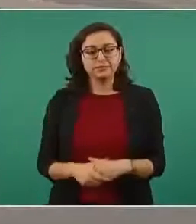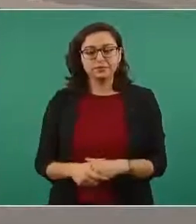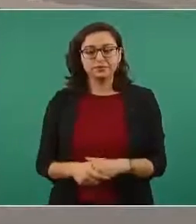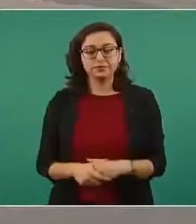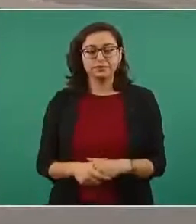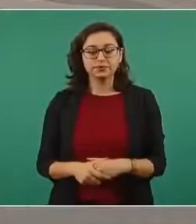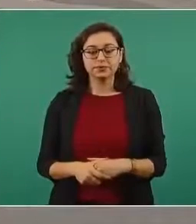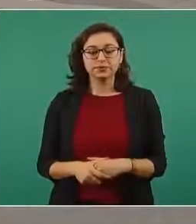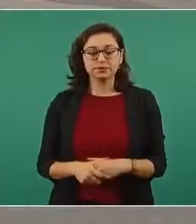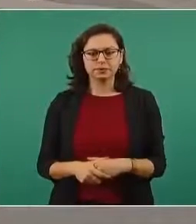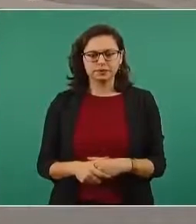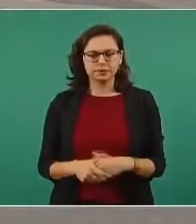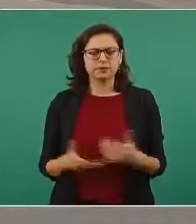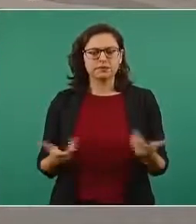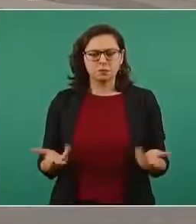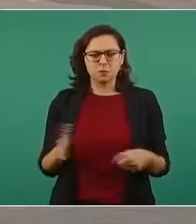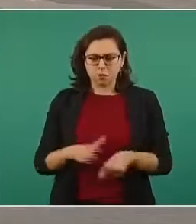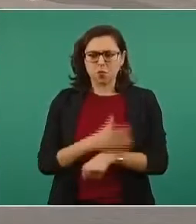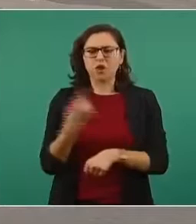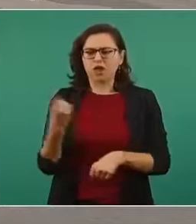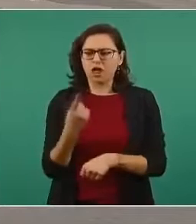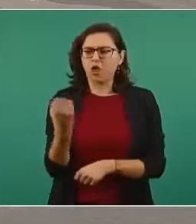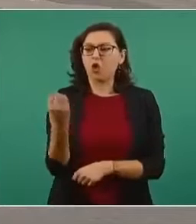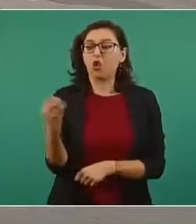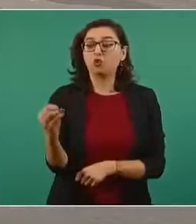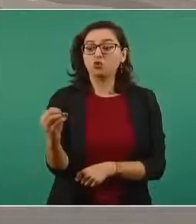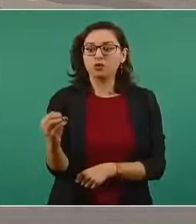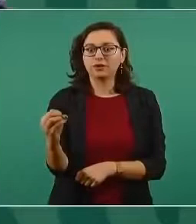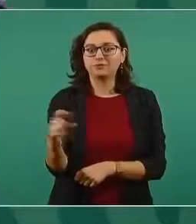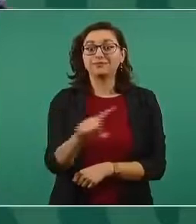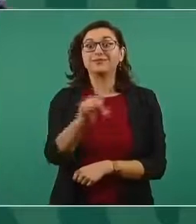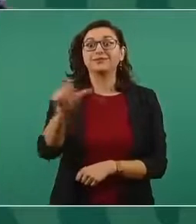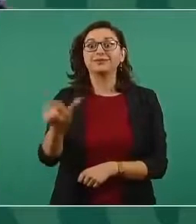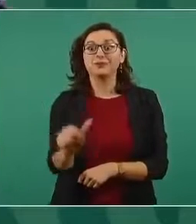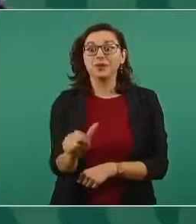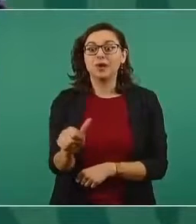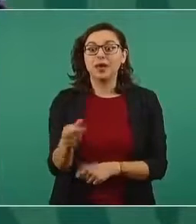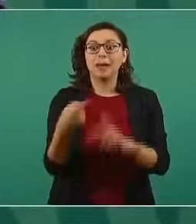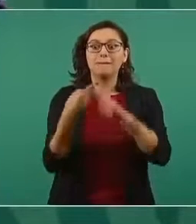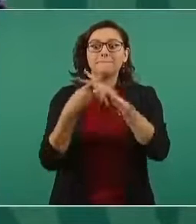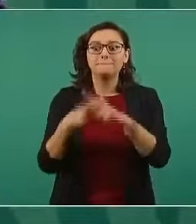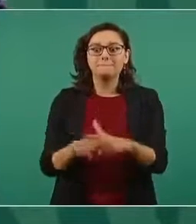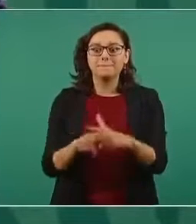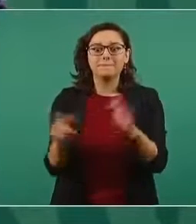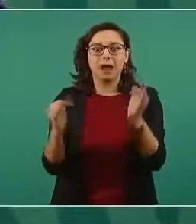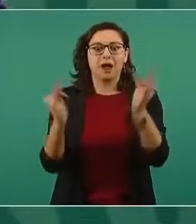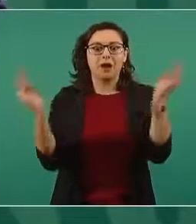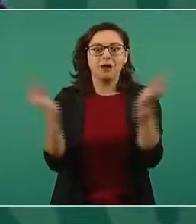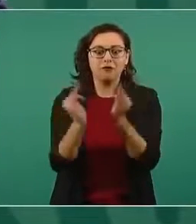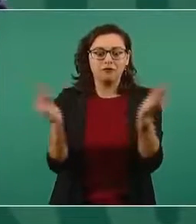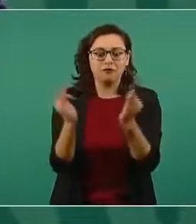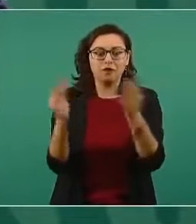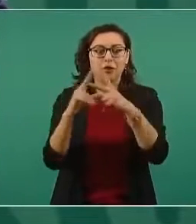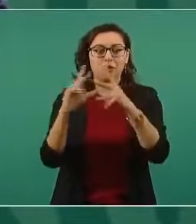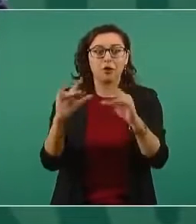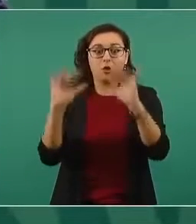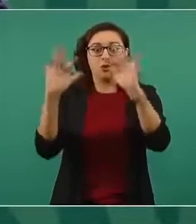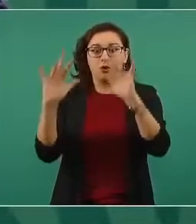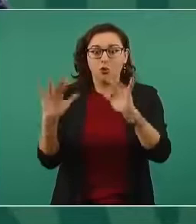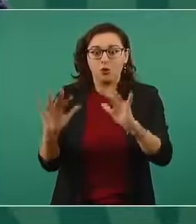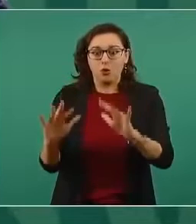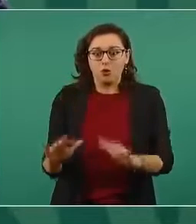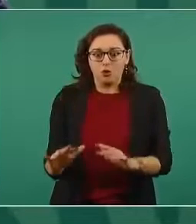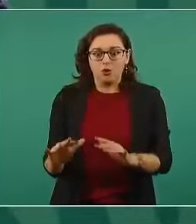con el frío, con el invierno no tengamos